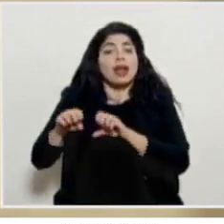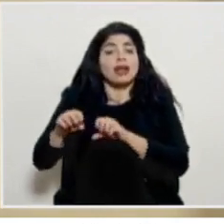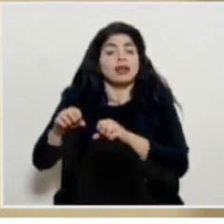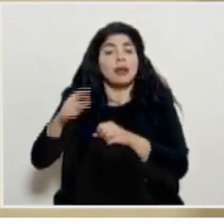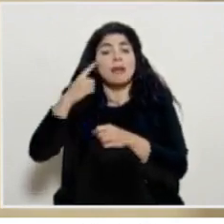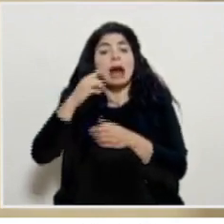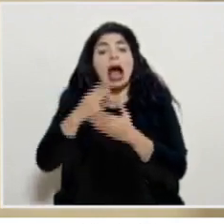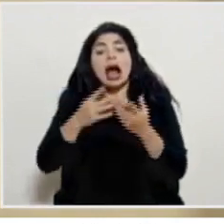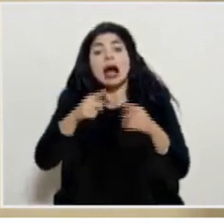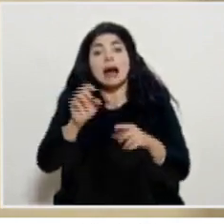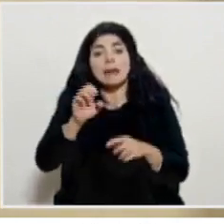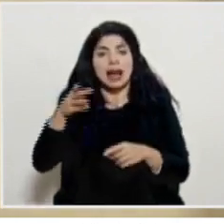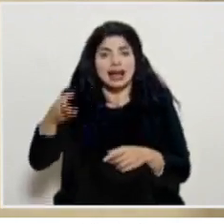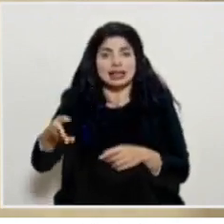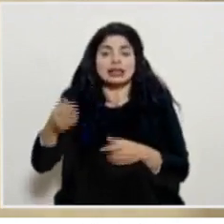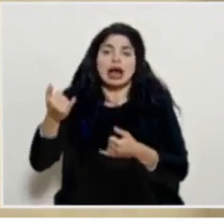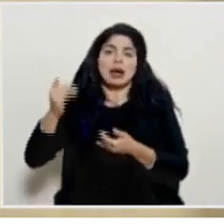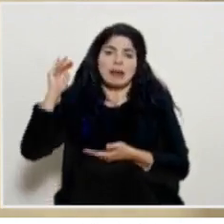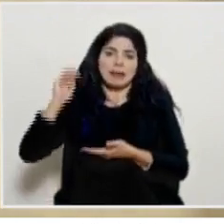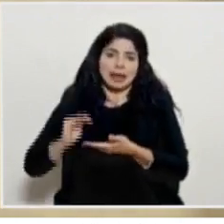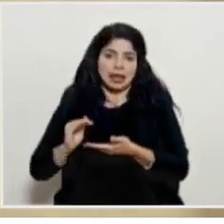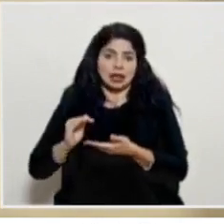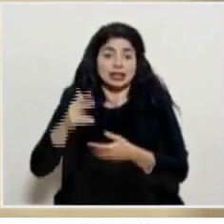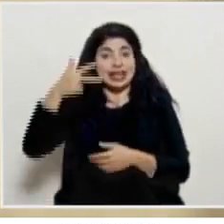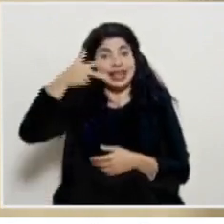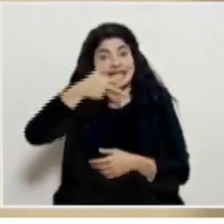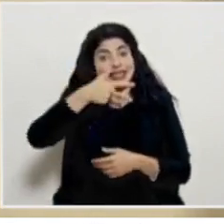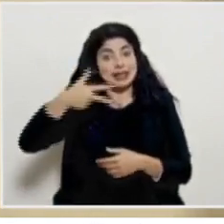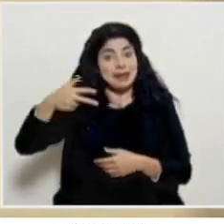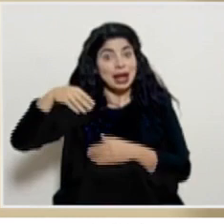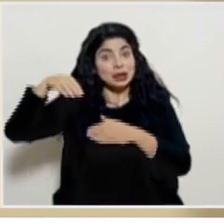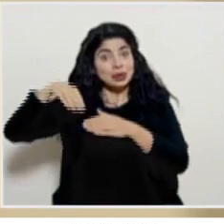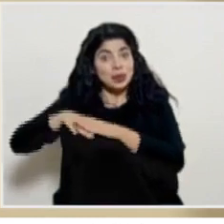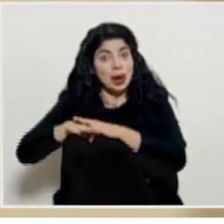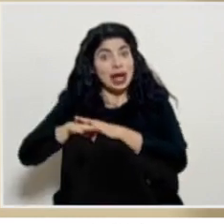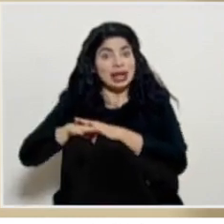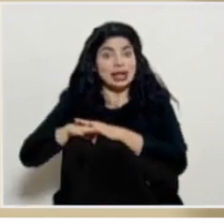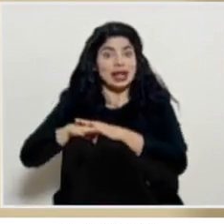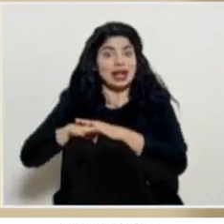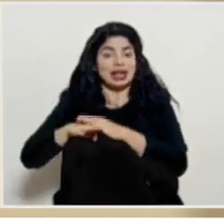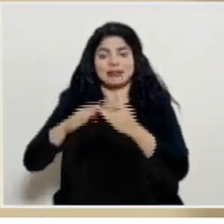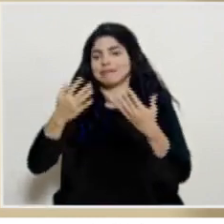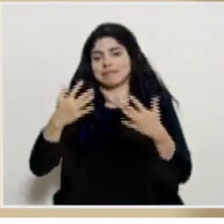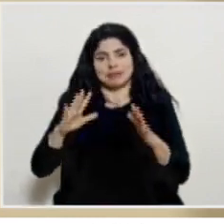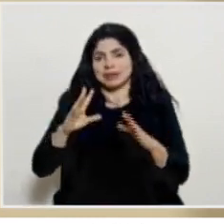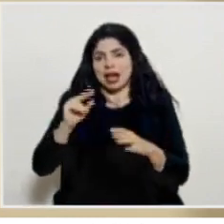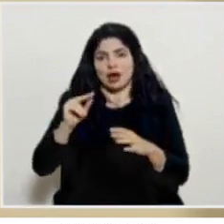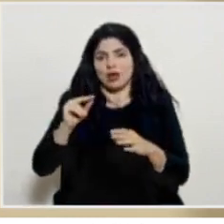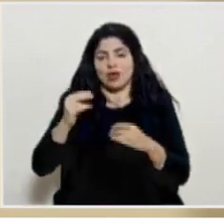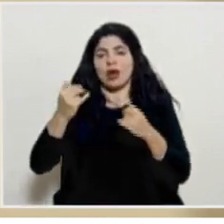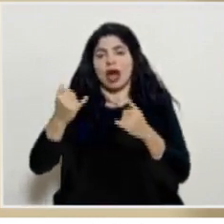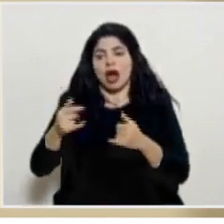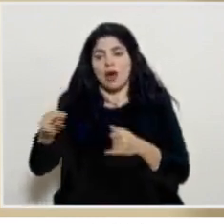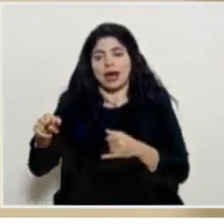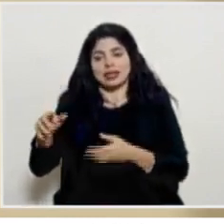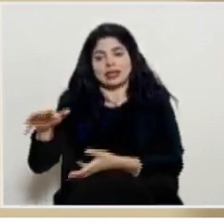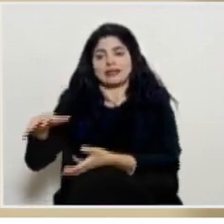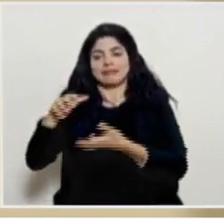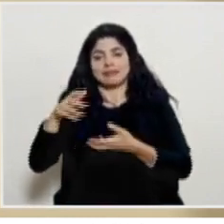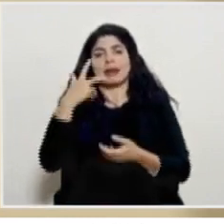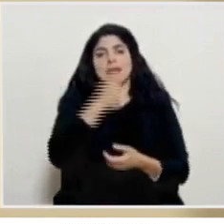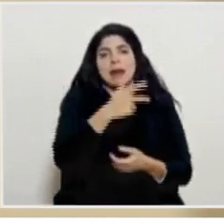Entonces, ya no se tendrían las reservas de tres semanas almacenadas, sino que esas se colocarían y eso